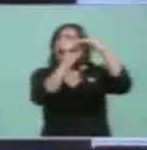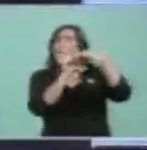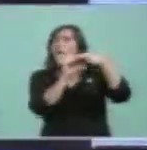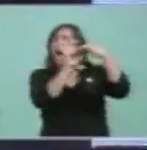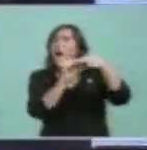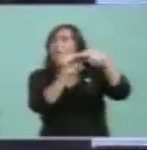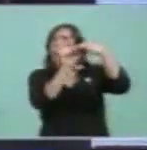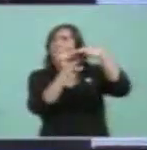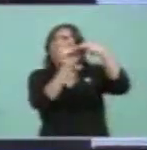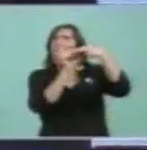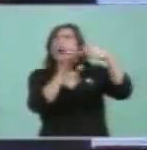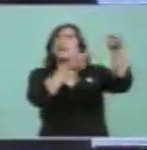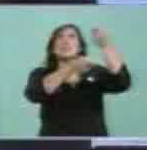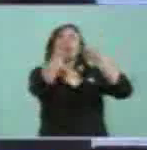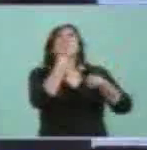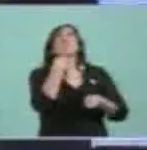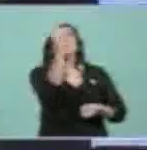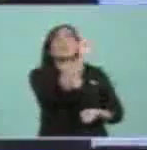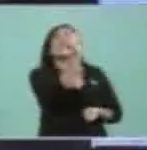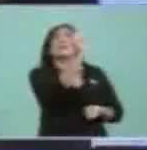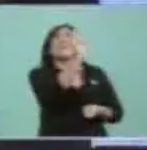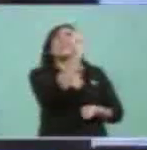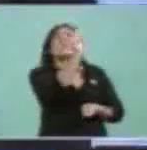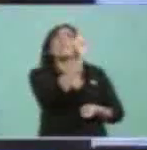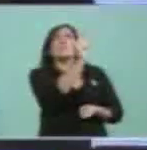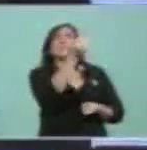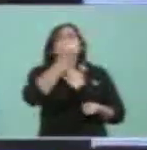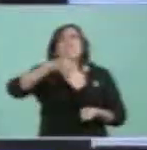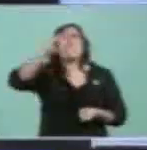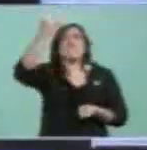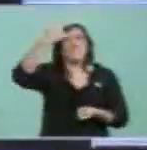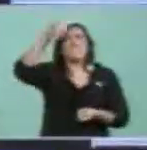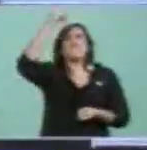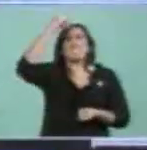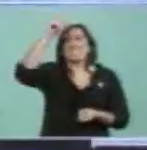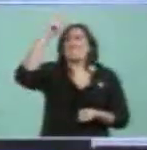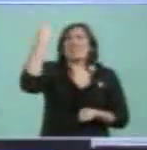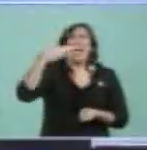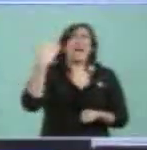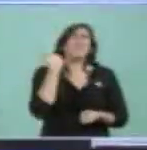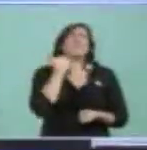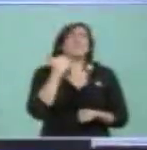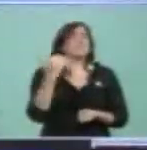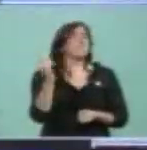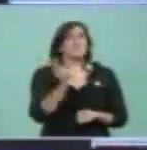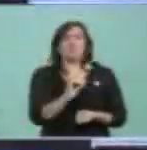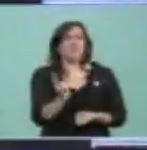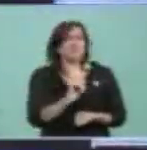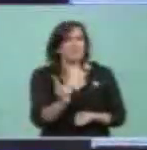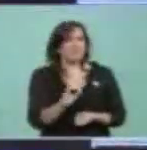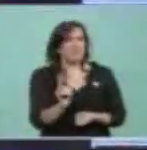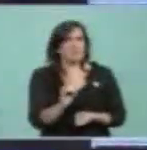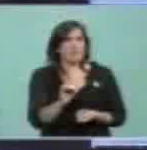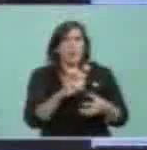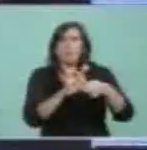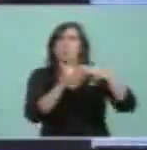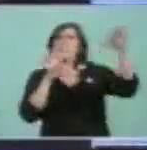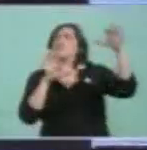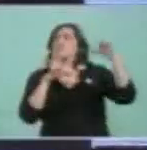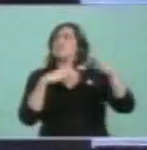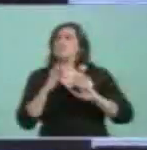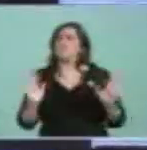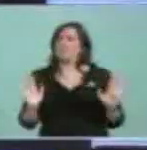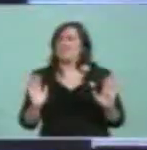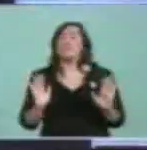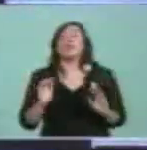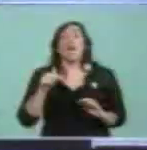de un financiamiento externo a tasas siderales. Esta recuperación que hemos hecho